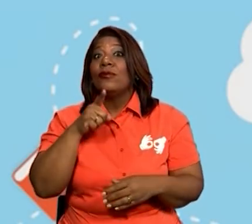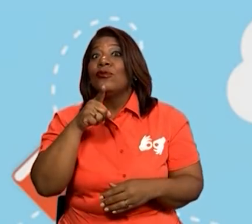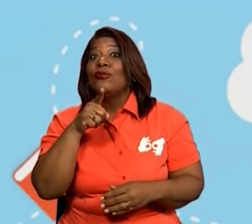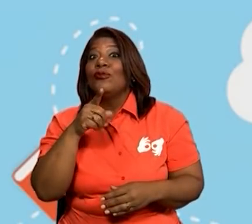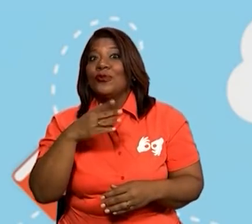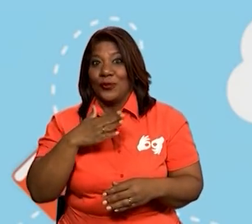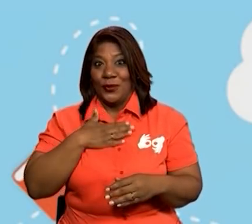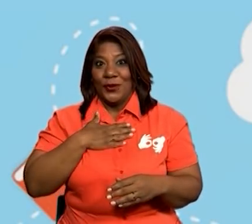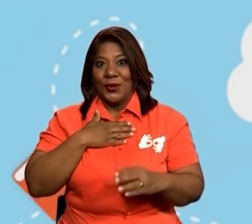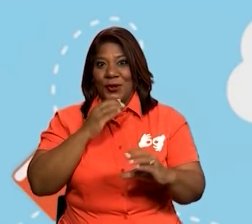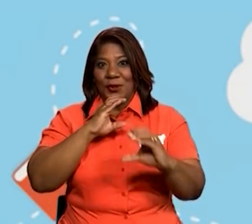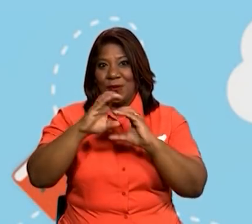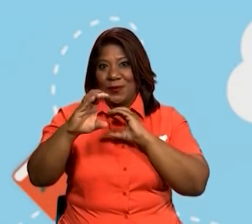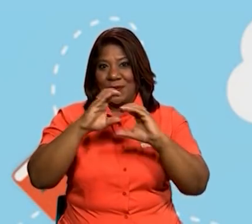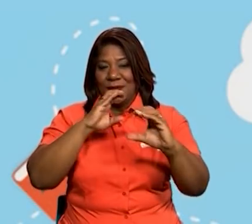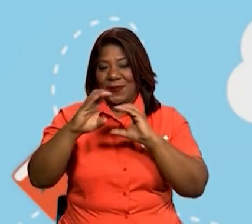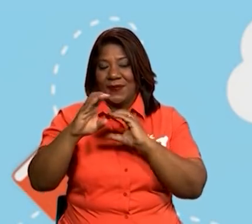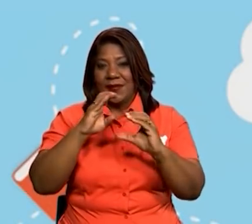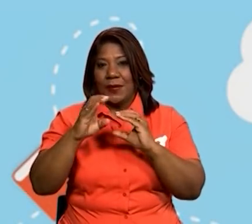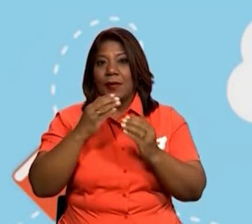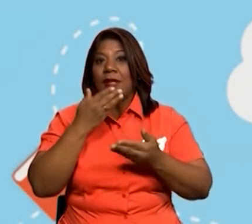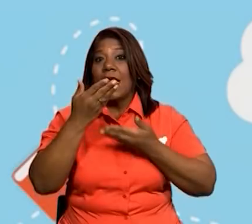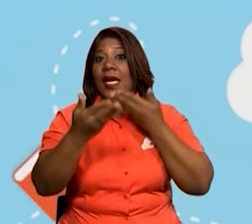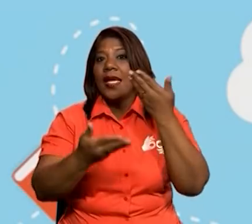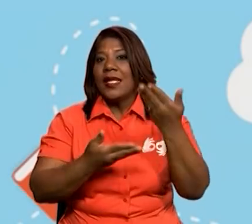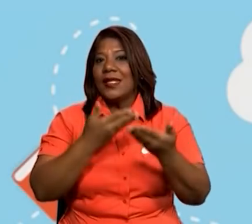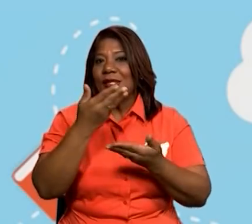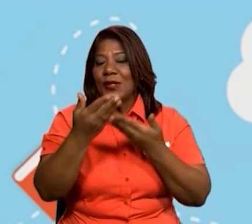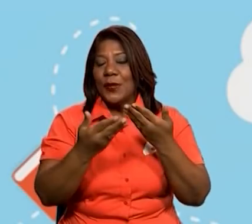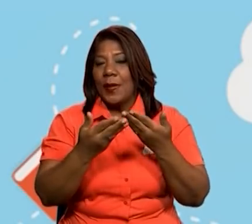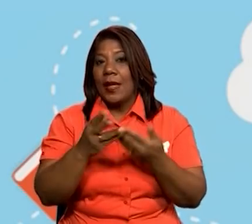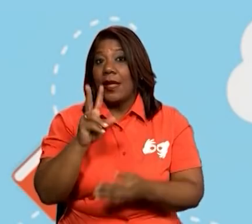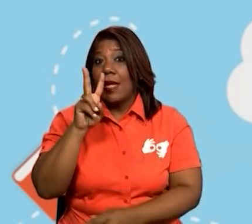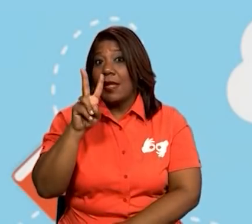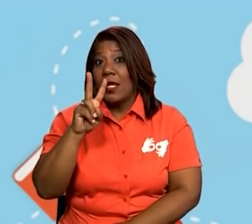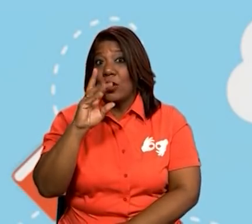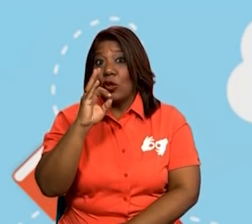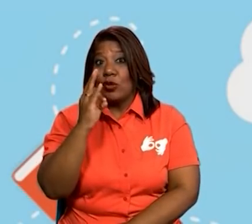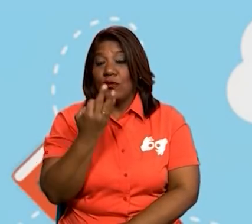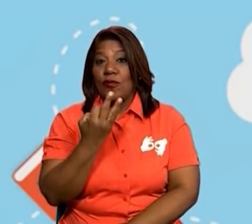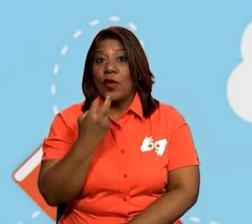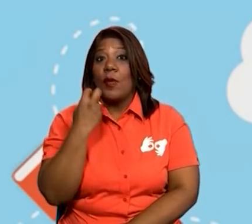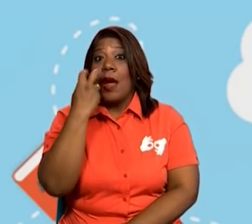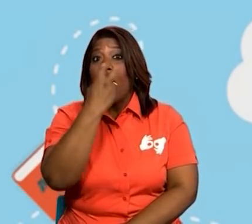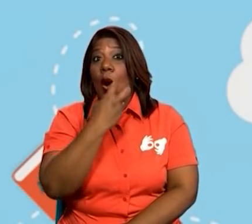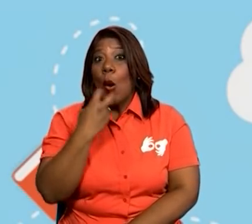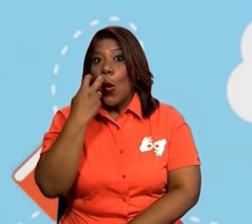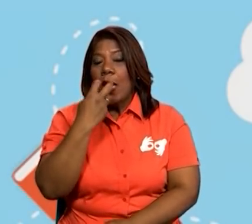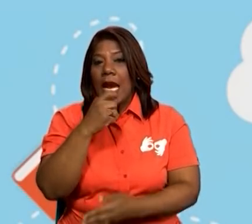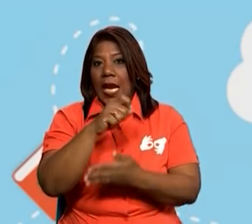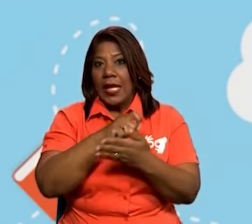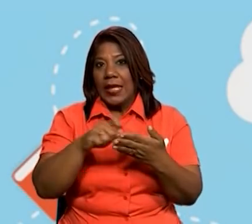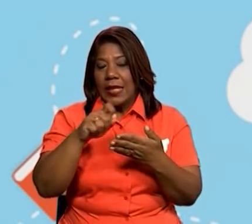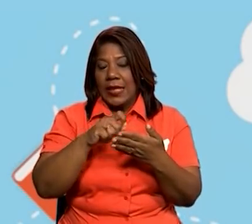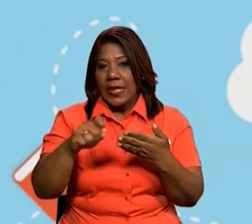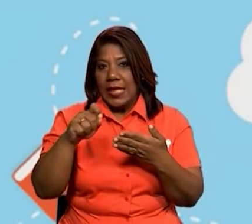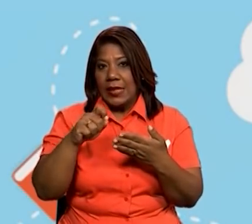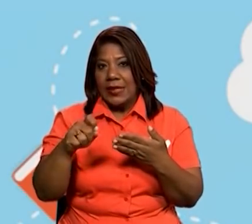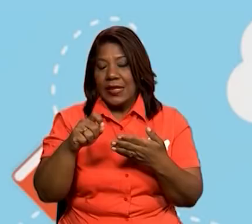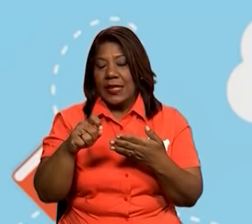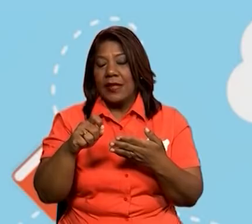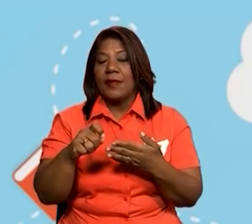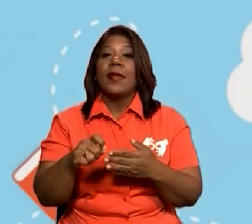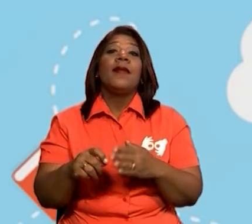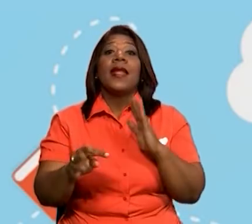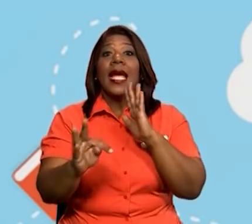es un conjunto de palabras que dan un mensaje de forma oral o escrita. Tenemos el texto narrativo.